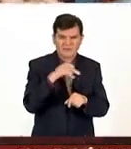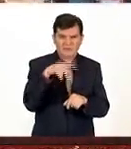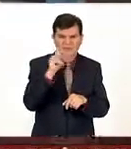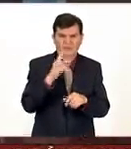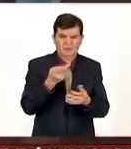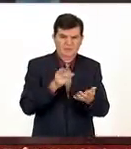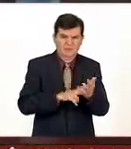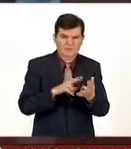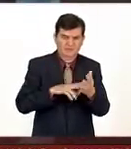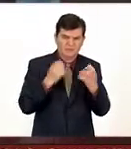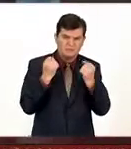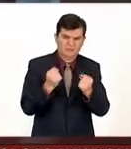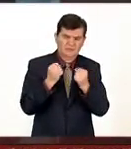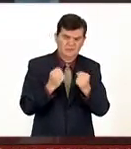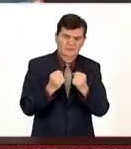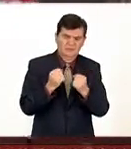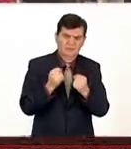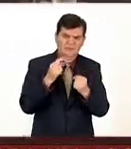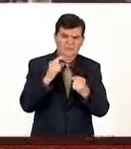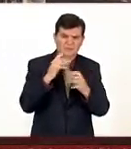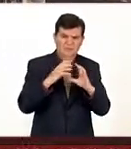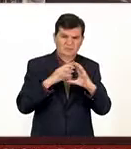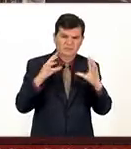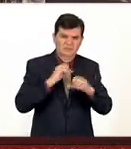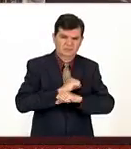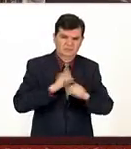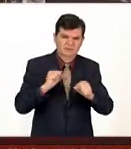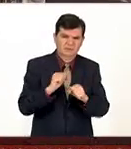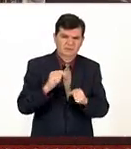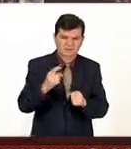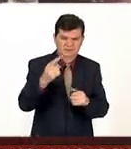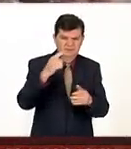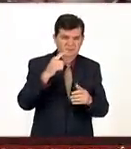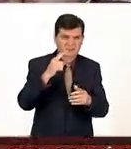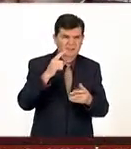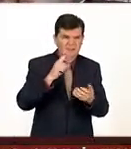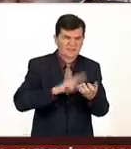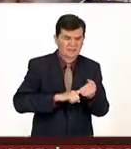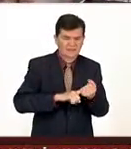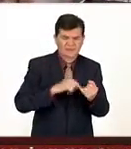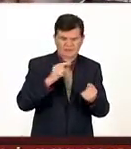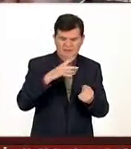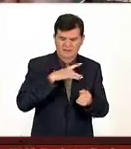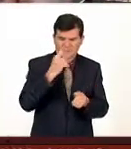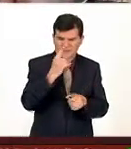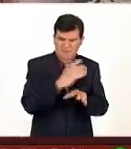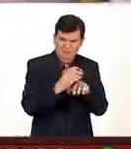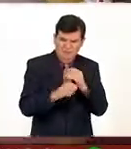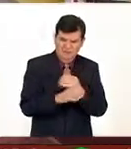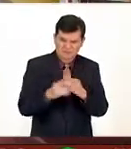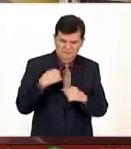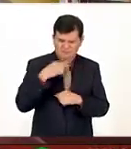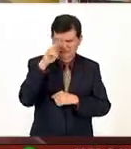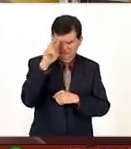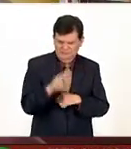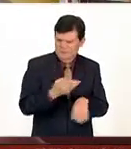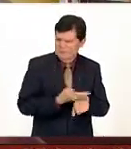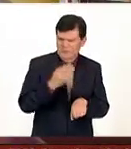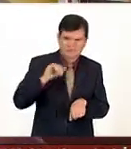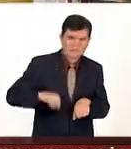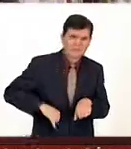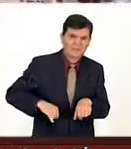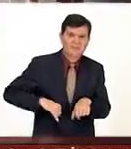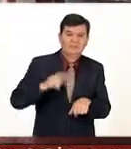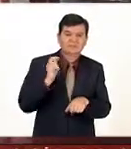la vez hablaba del poderío en ese momento nuclear no y tiene una cosa que a mí me lo encontré realmente muy interesante